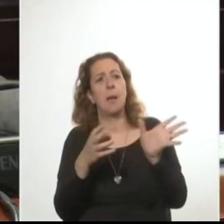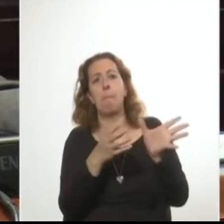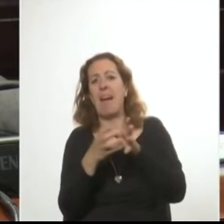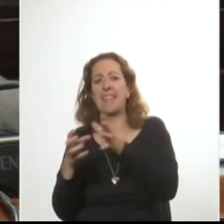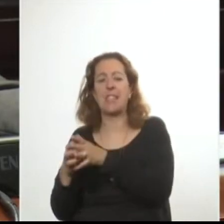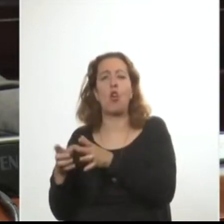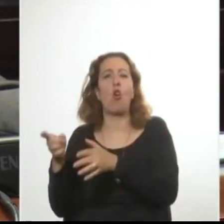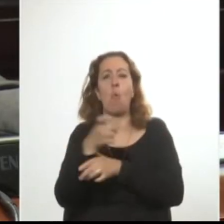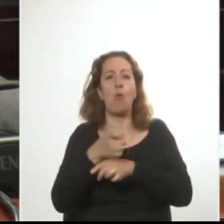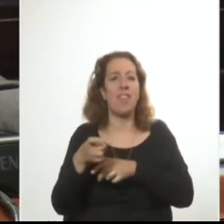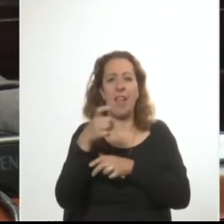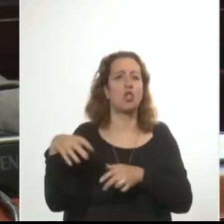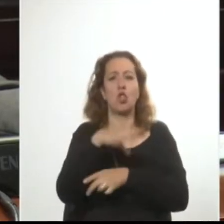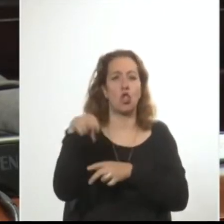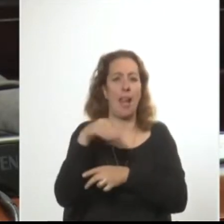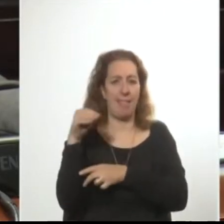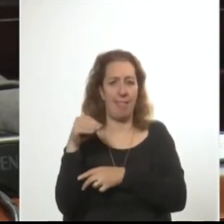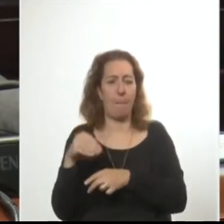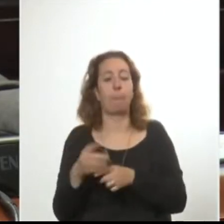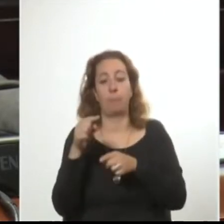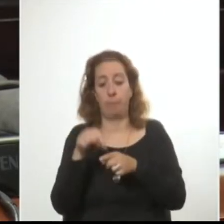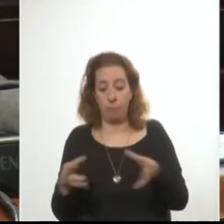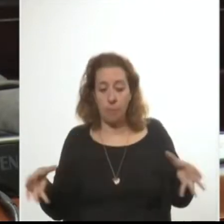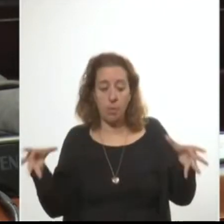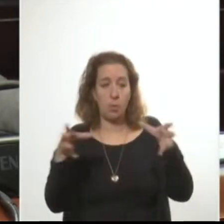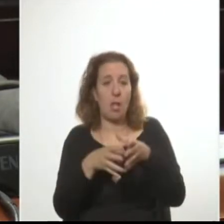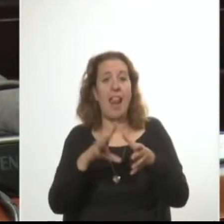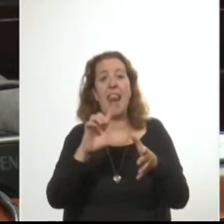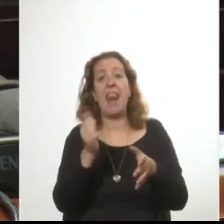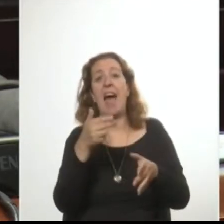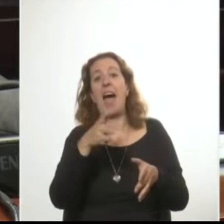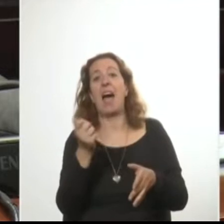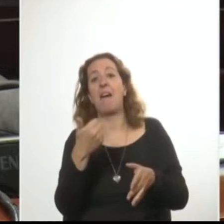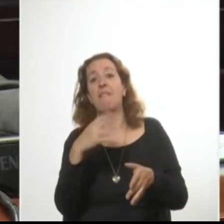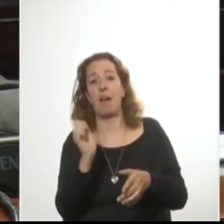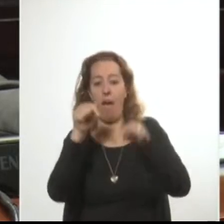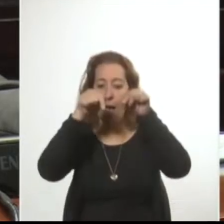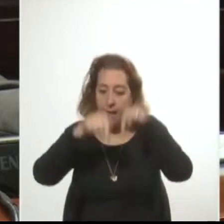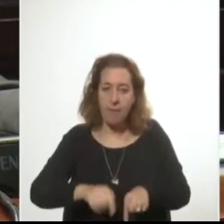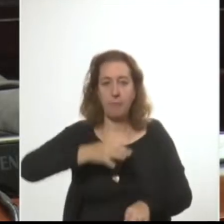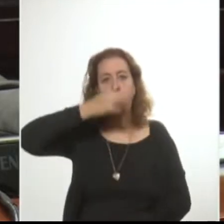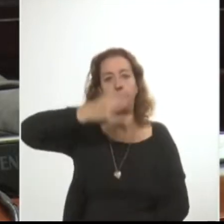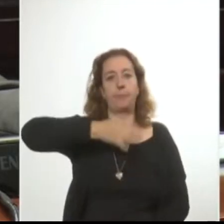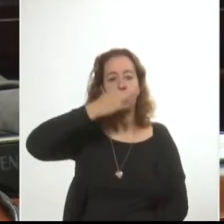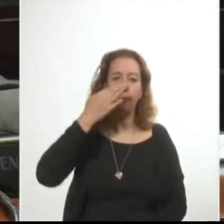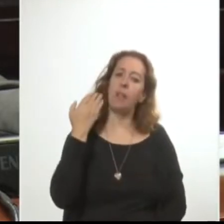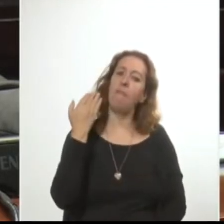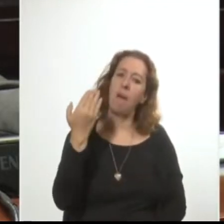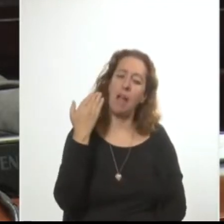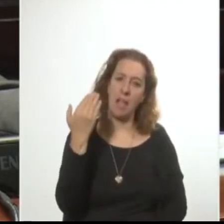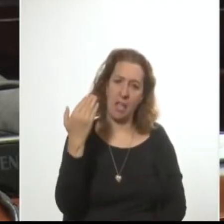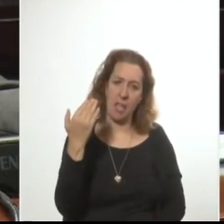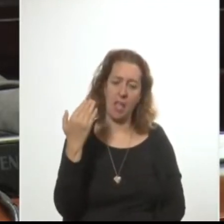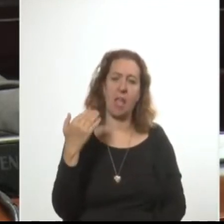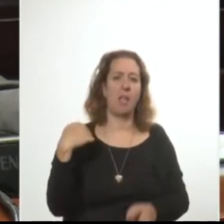comunistas y socialistas, reunida en La Habana, declara la validez de la vida armada